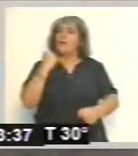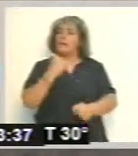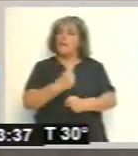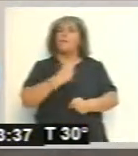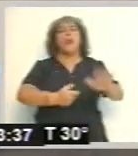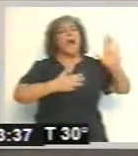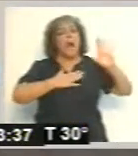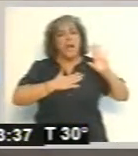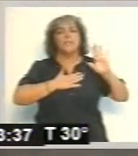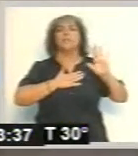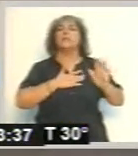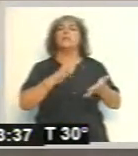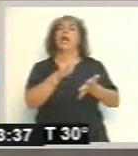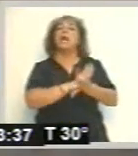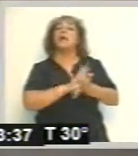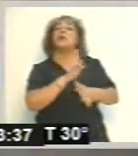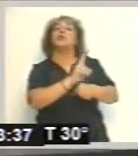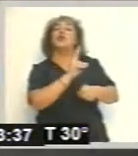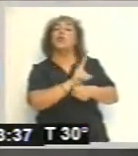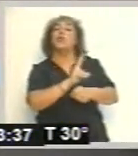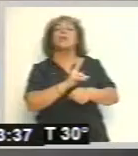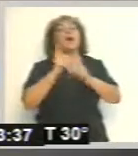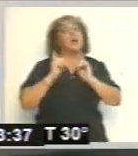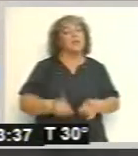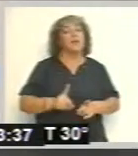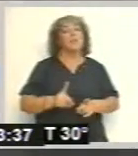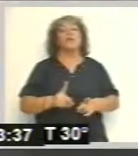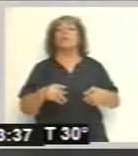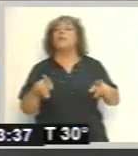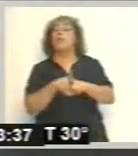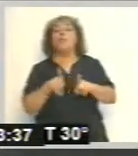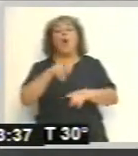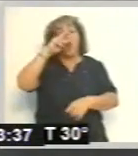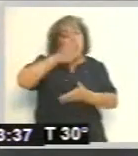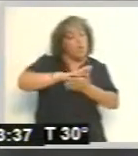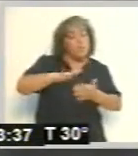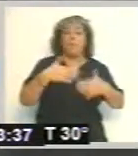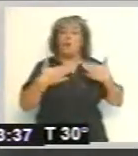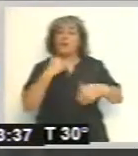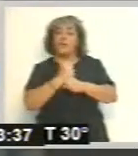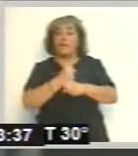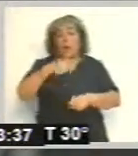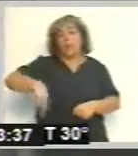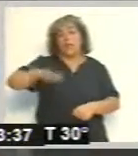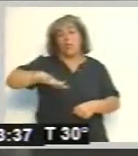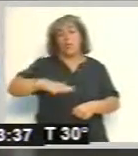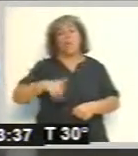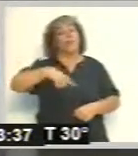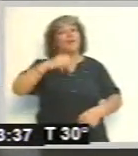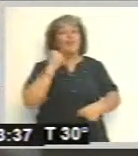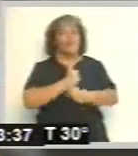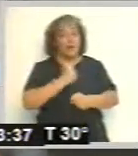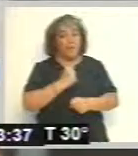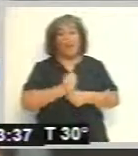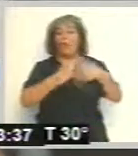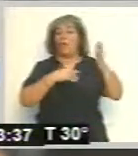garantizar las condiciones de seguridad y bioseguridad, como así también de higiene, para trabajar en este lugar. Estamos en obra todavía.